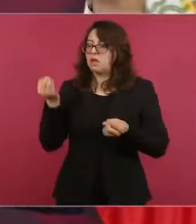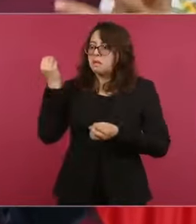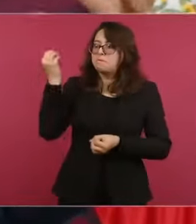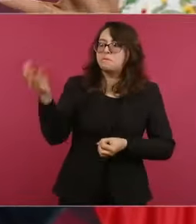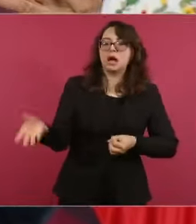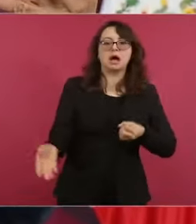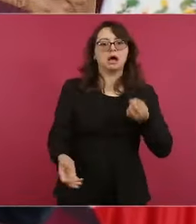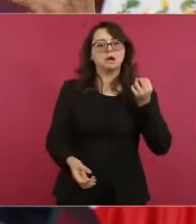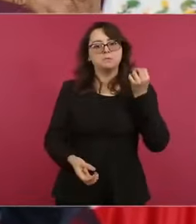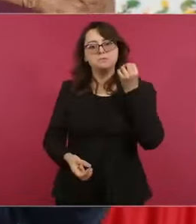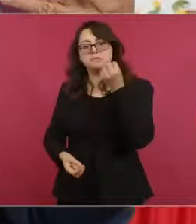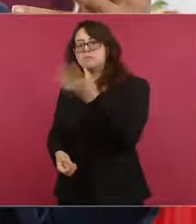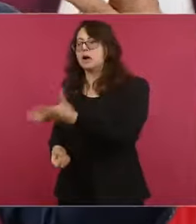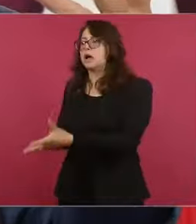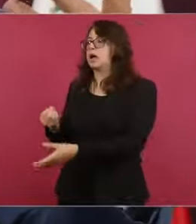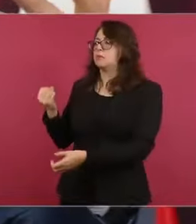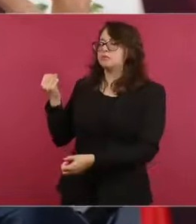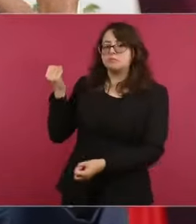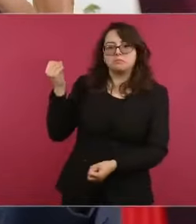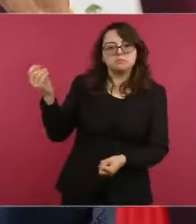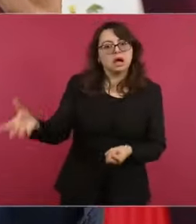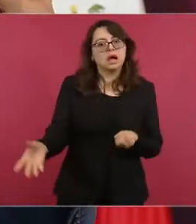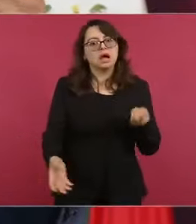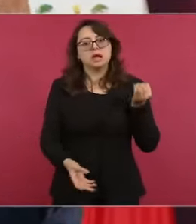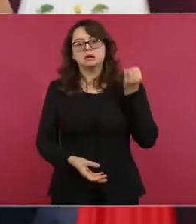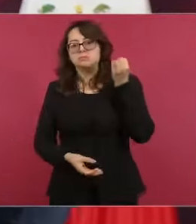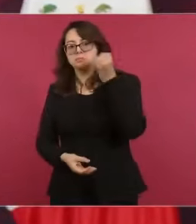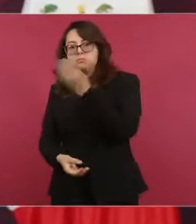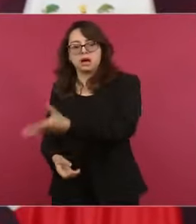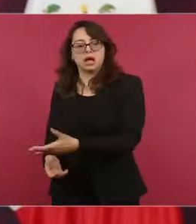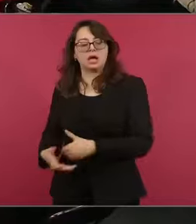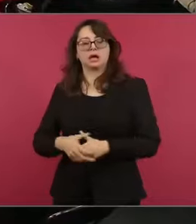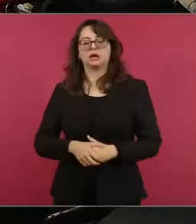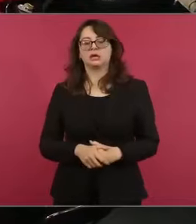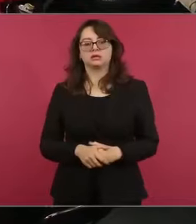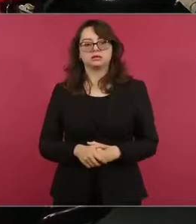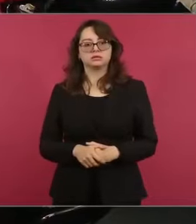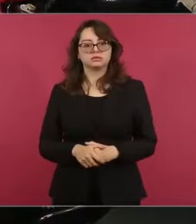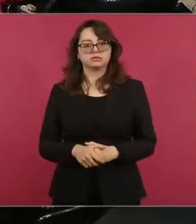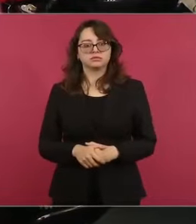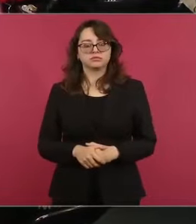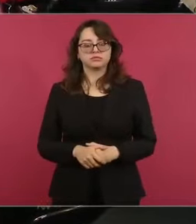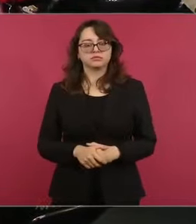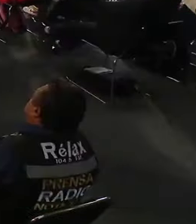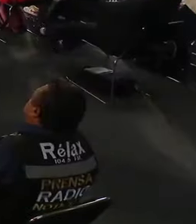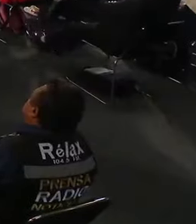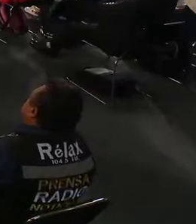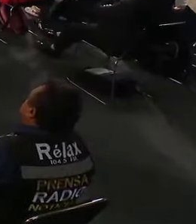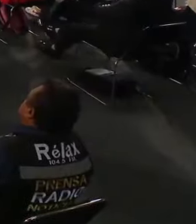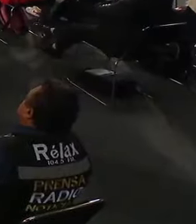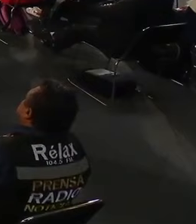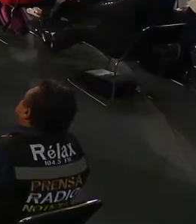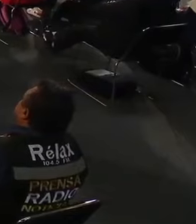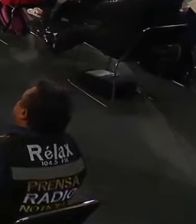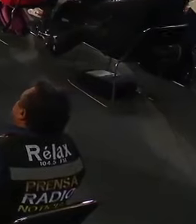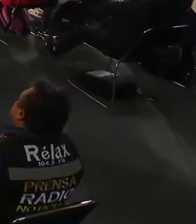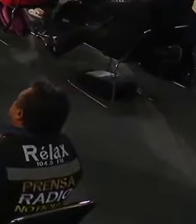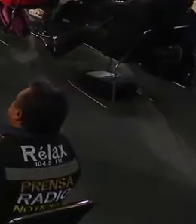con privilegios,